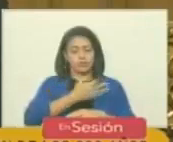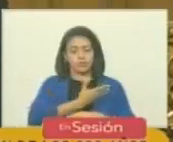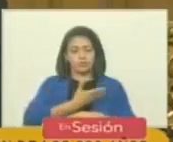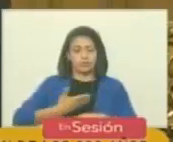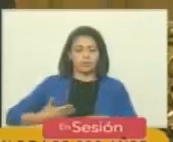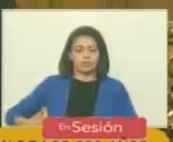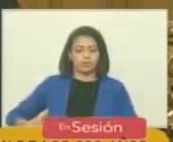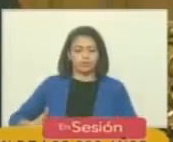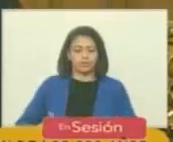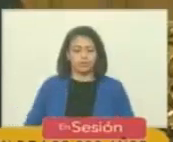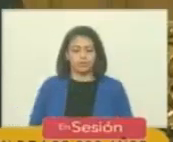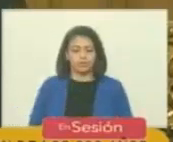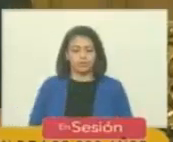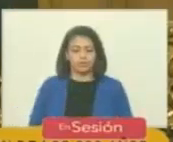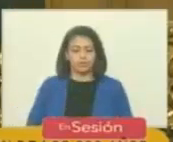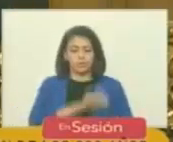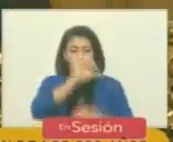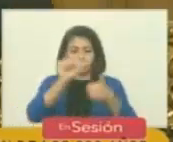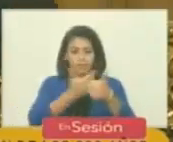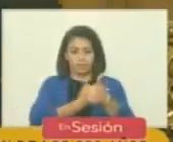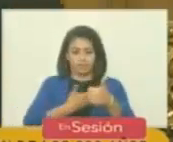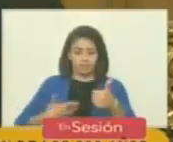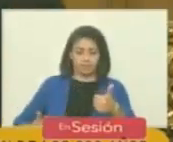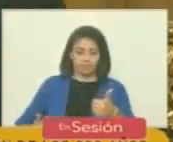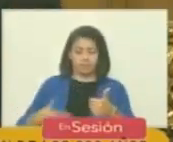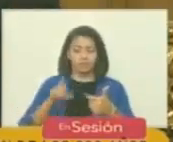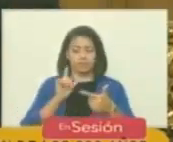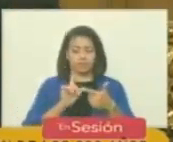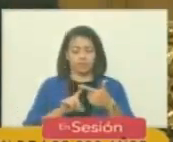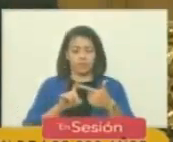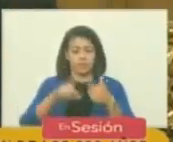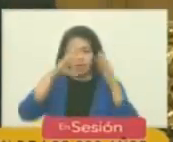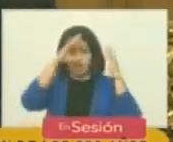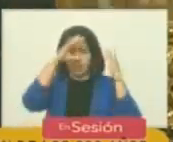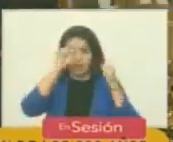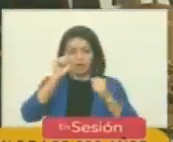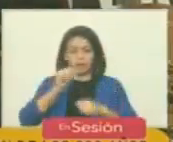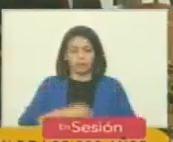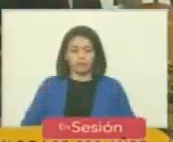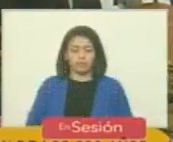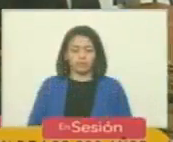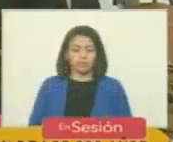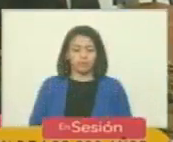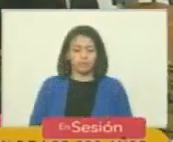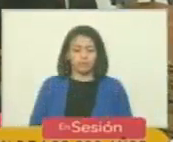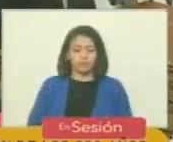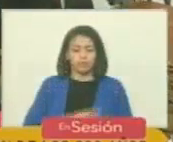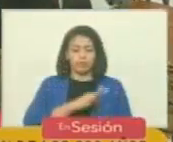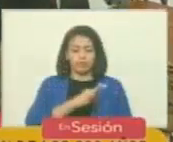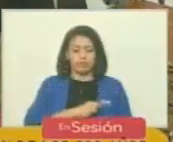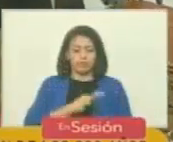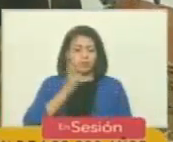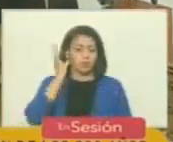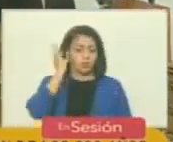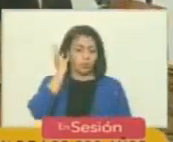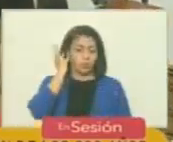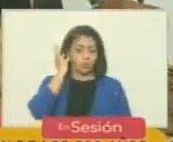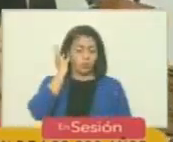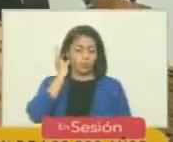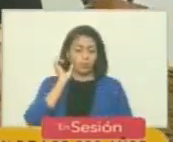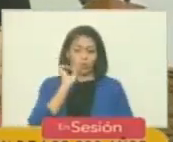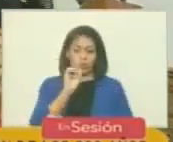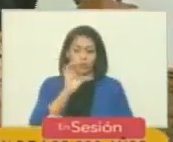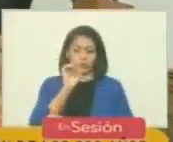vicepresidenta señor embajador señora señor